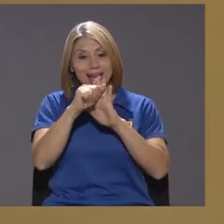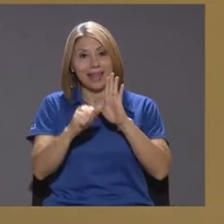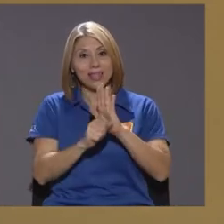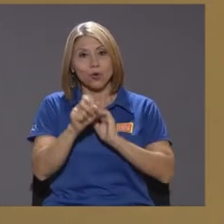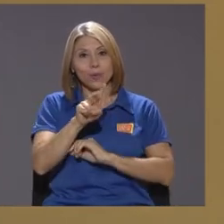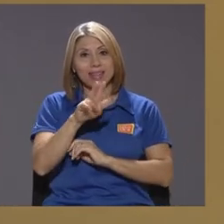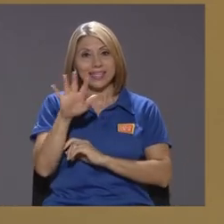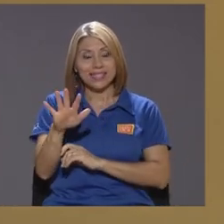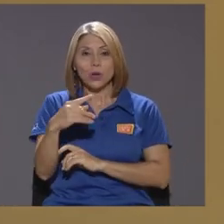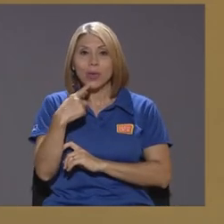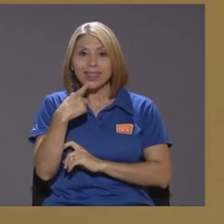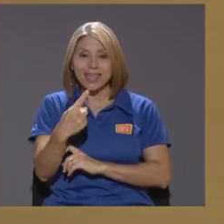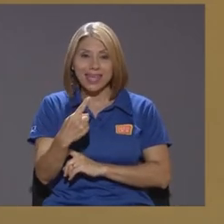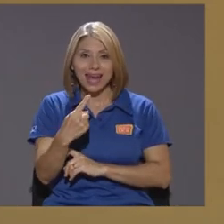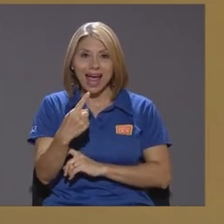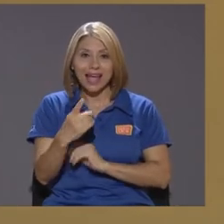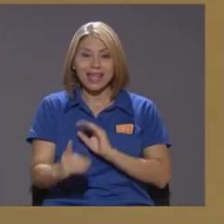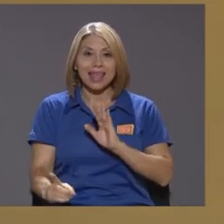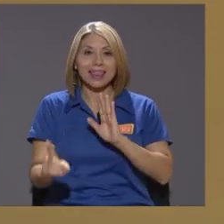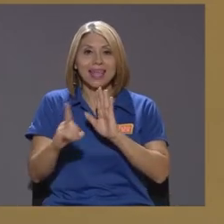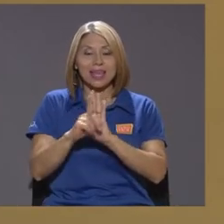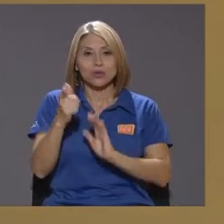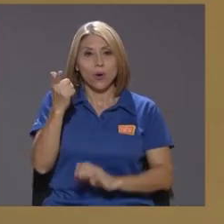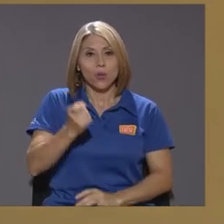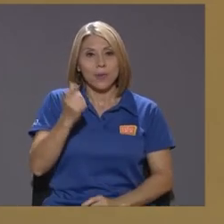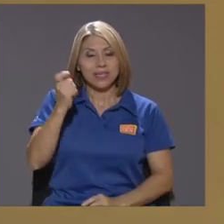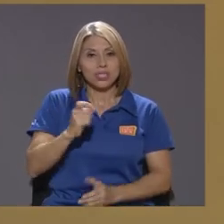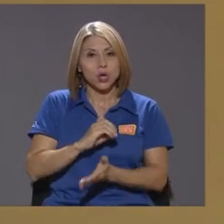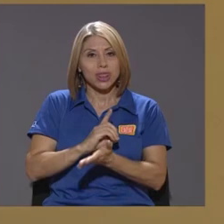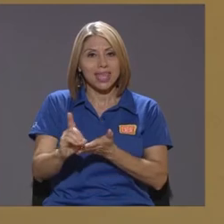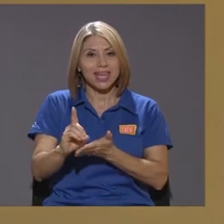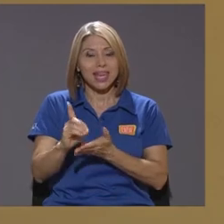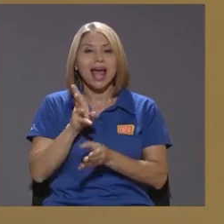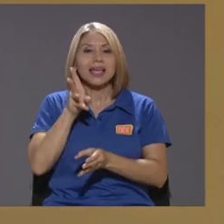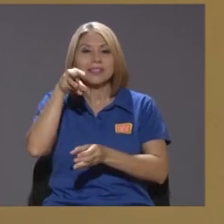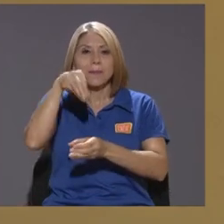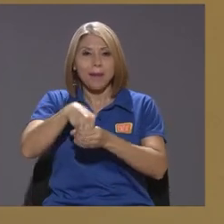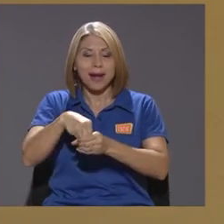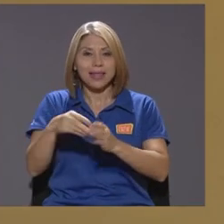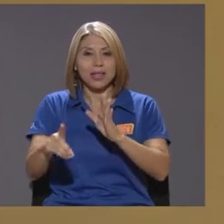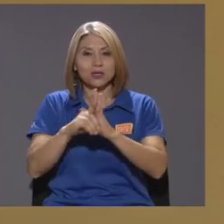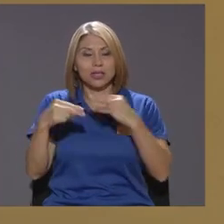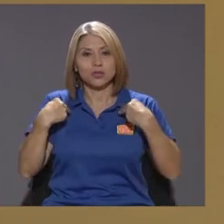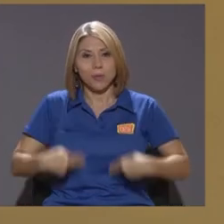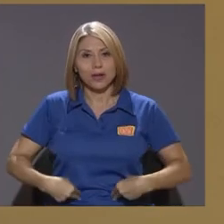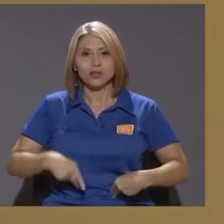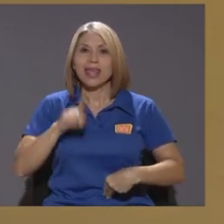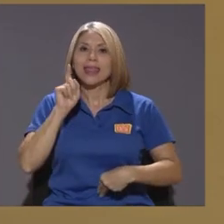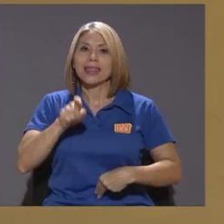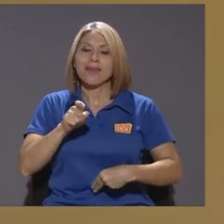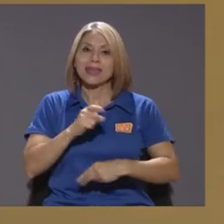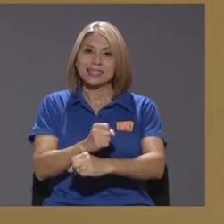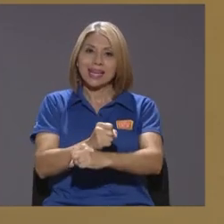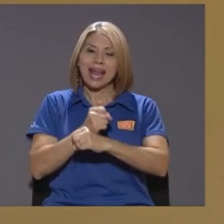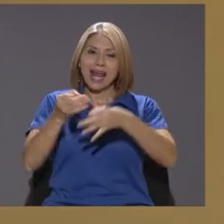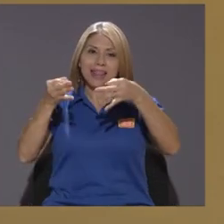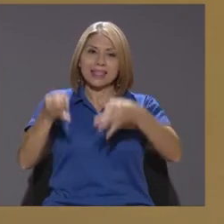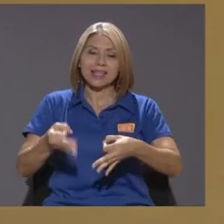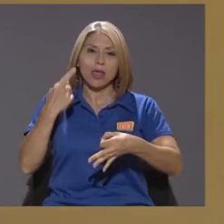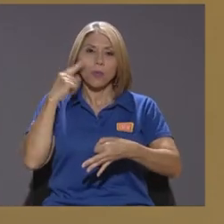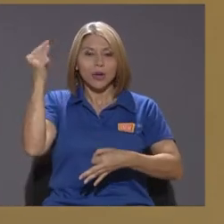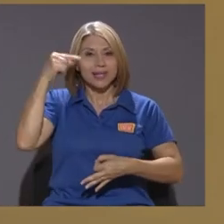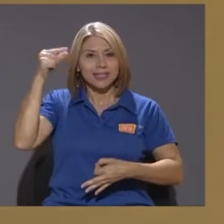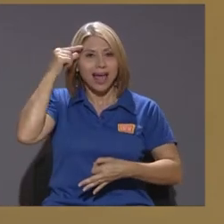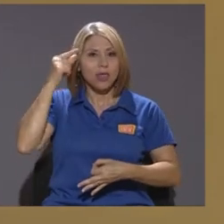que el derecho a una pensión digna es parte de los derechos humanos y tiene que ser garantizado por el Estado una forma de